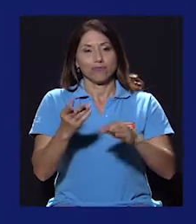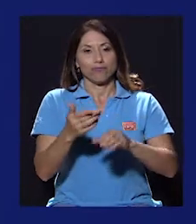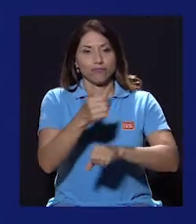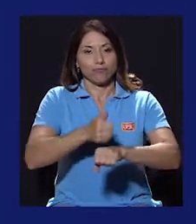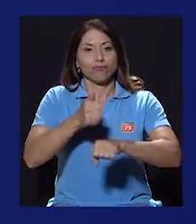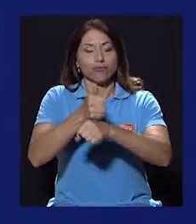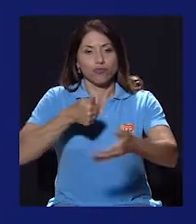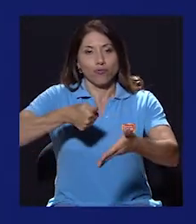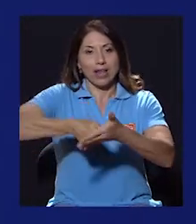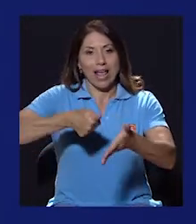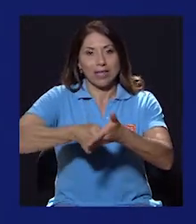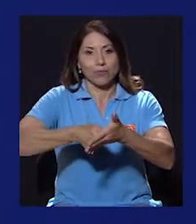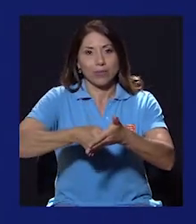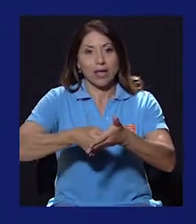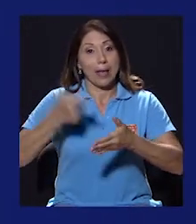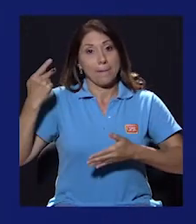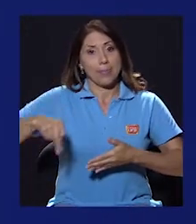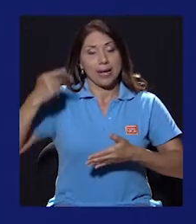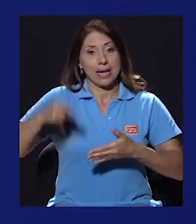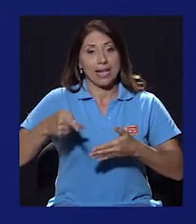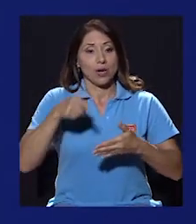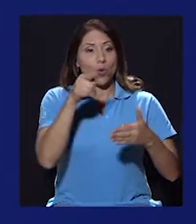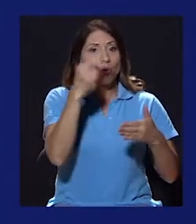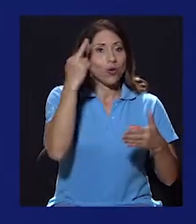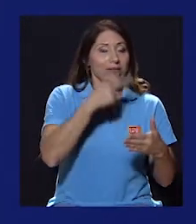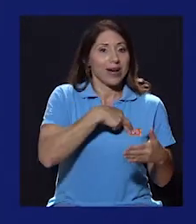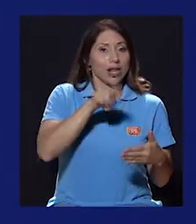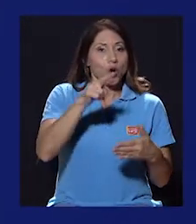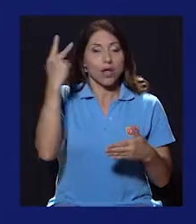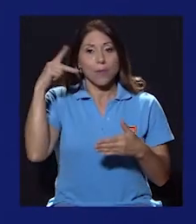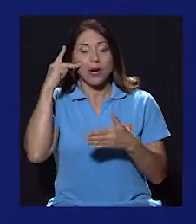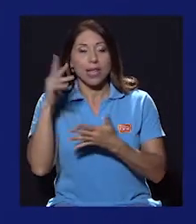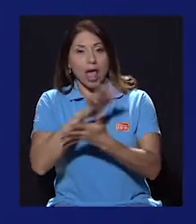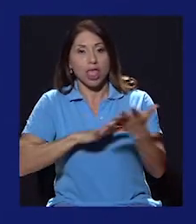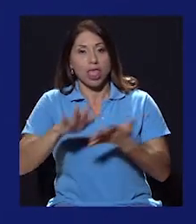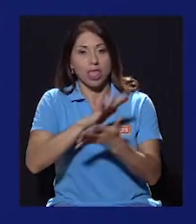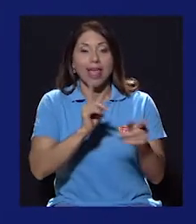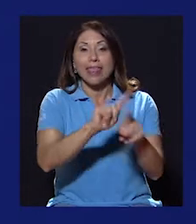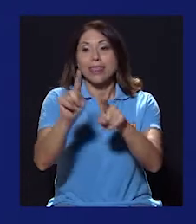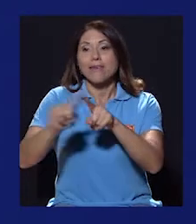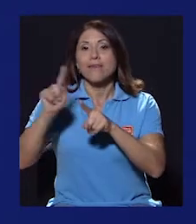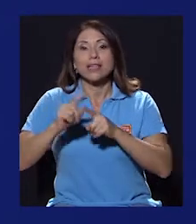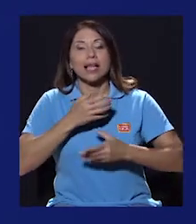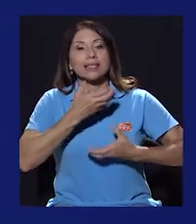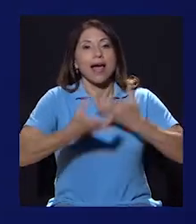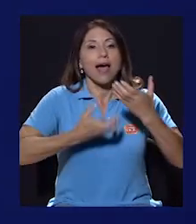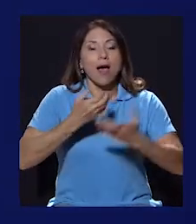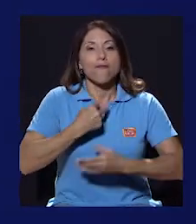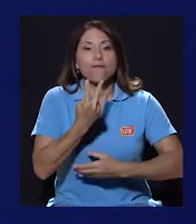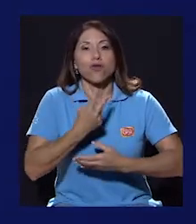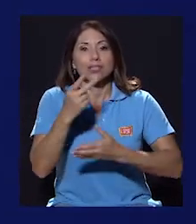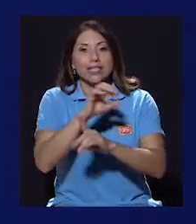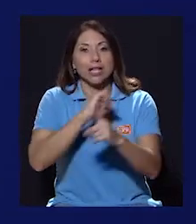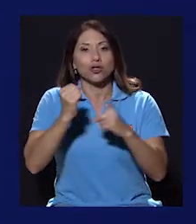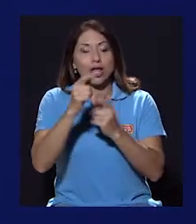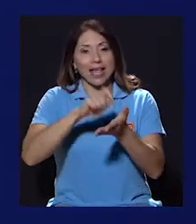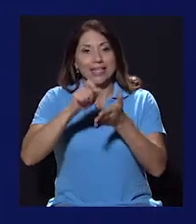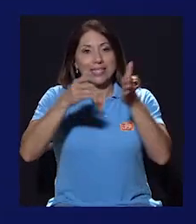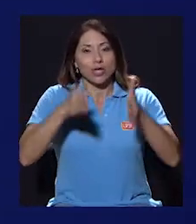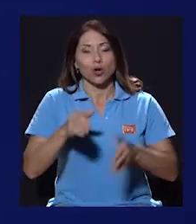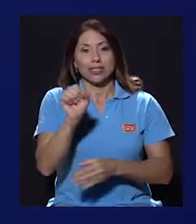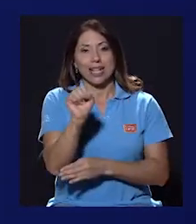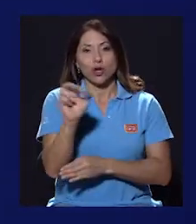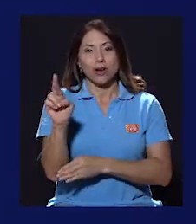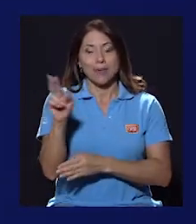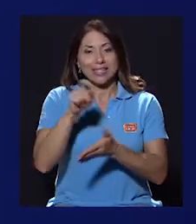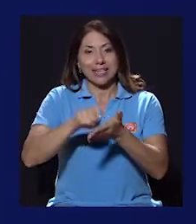Sobre el peligro que representa esta mezcla de la religión y política, diversas voces de la sociedad se han hecho sentir. El escritor Sergio Ramírez